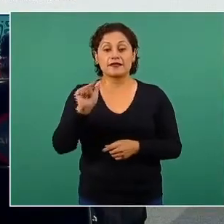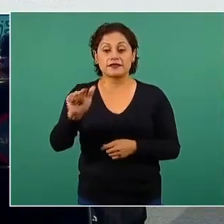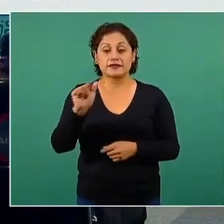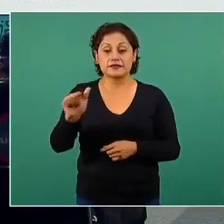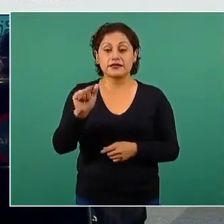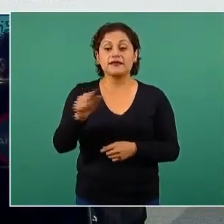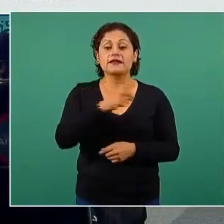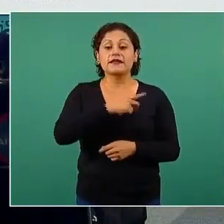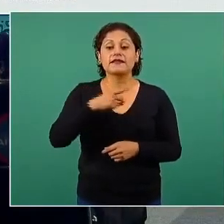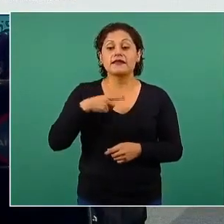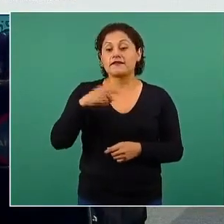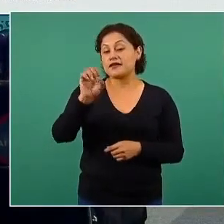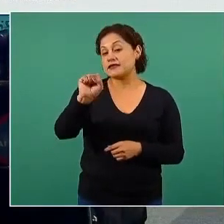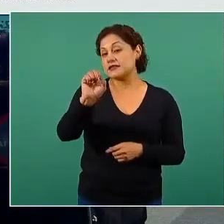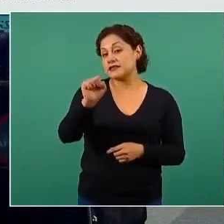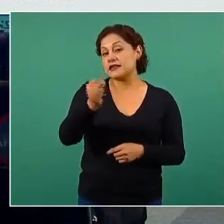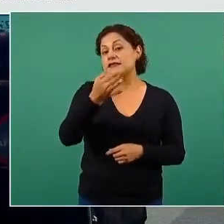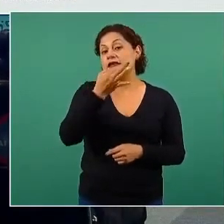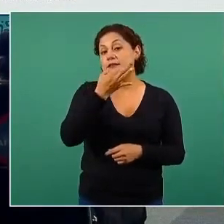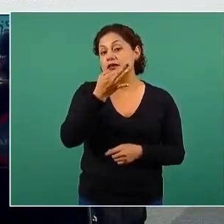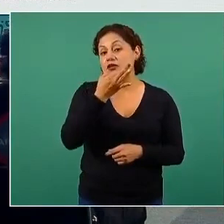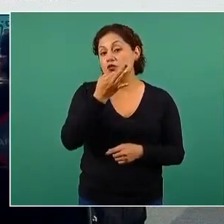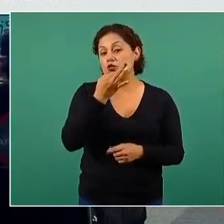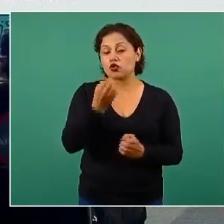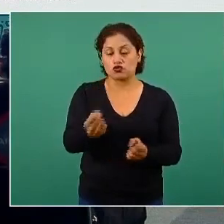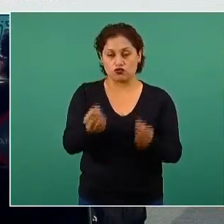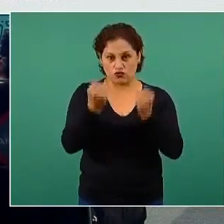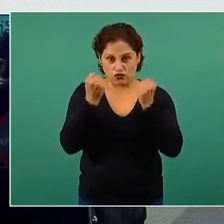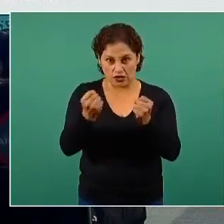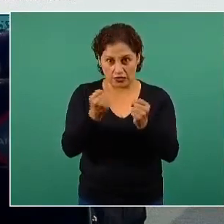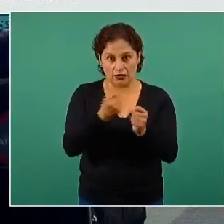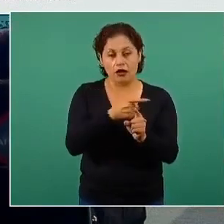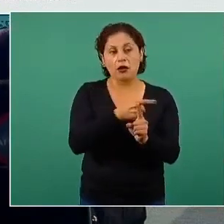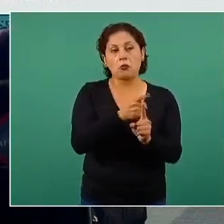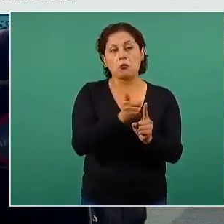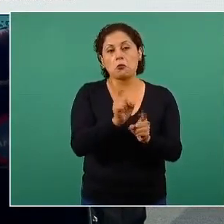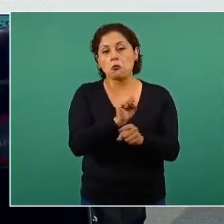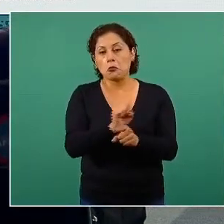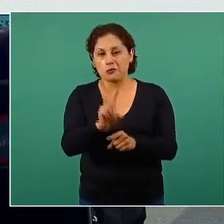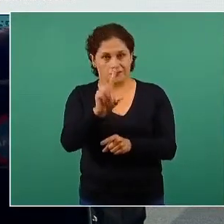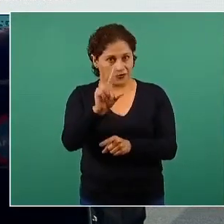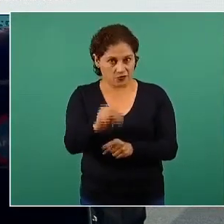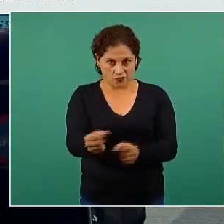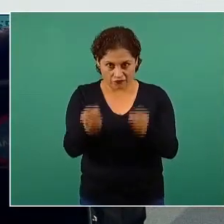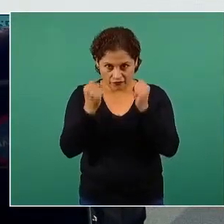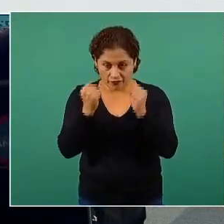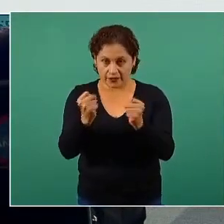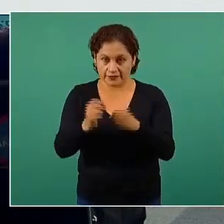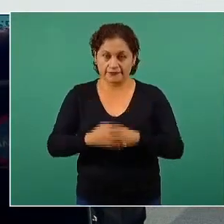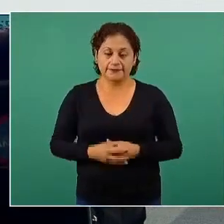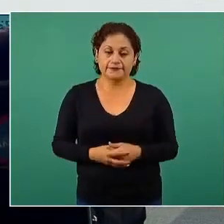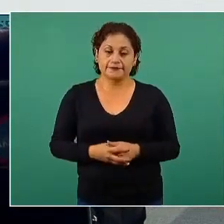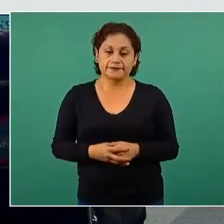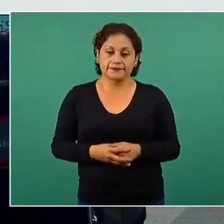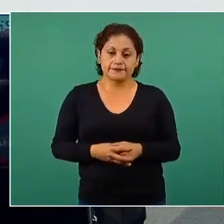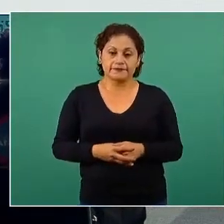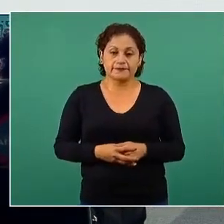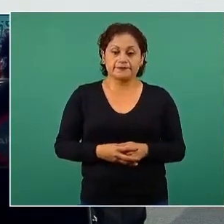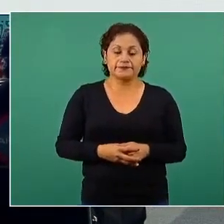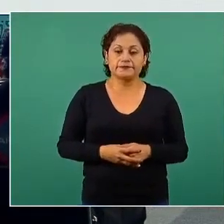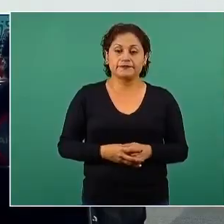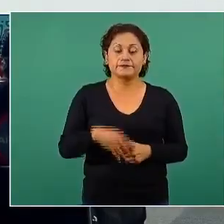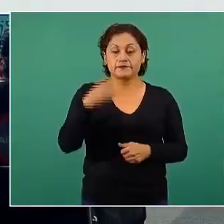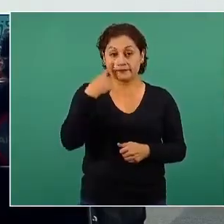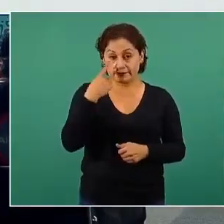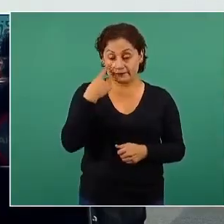física de intensidad moderada a vigorosa. La que sigue, por favor. Ahora, es muy